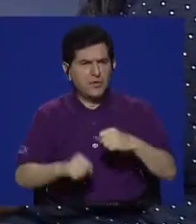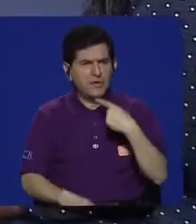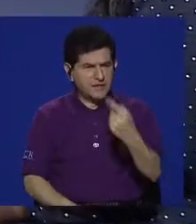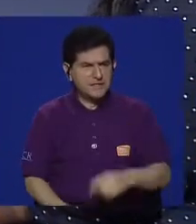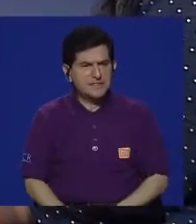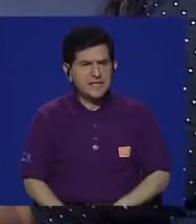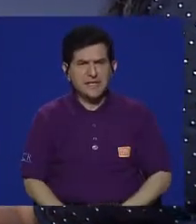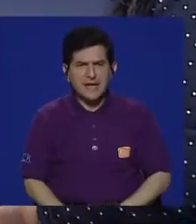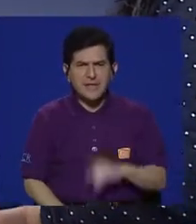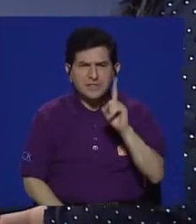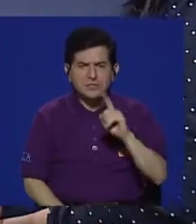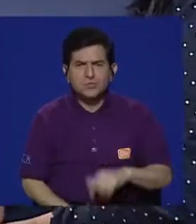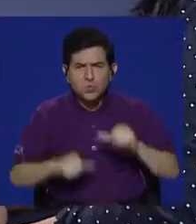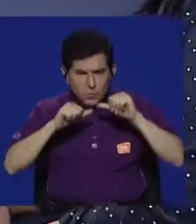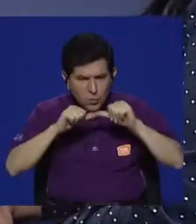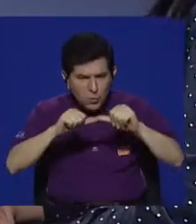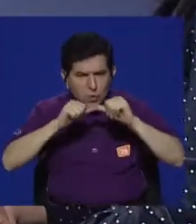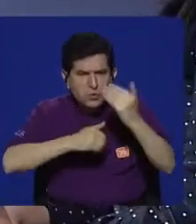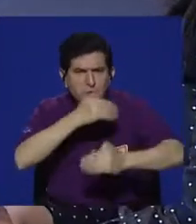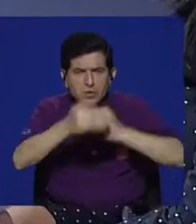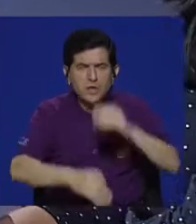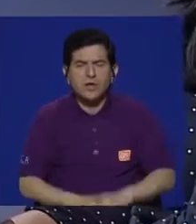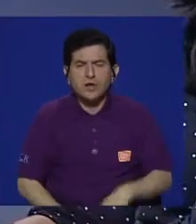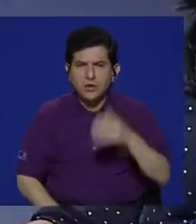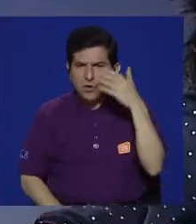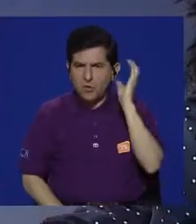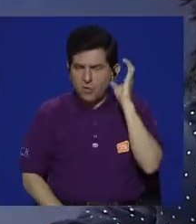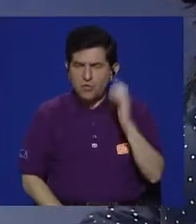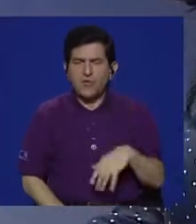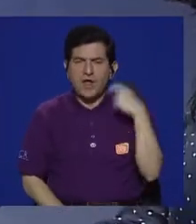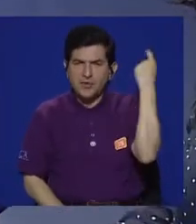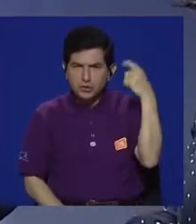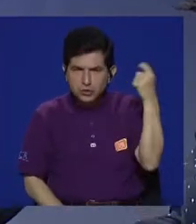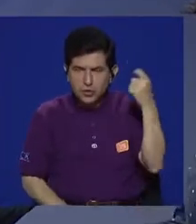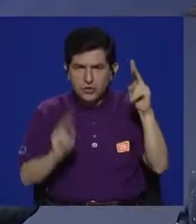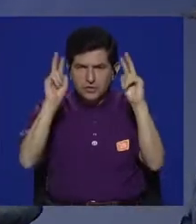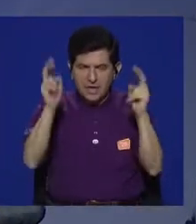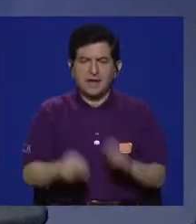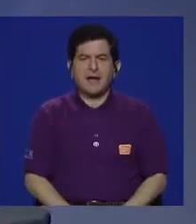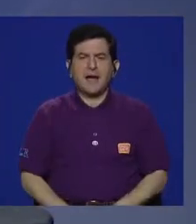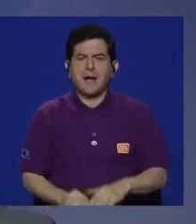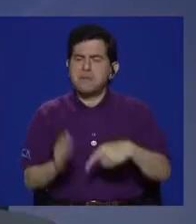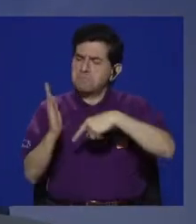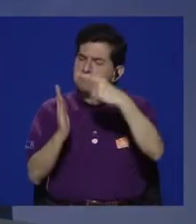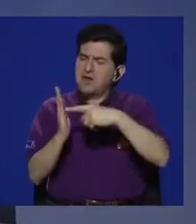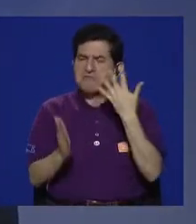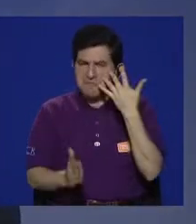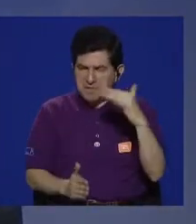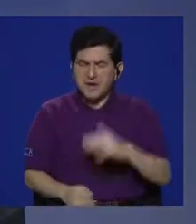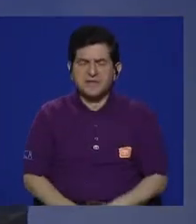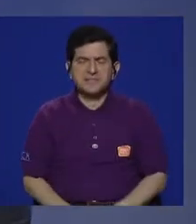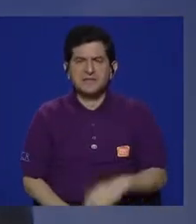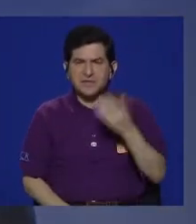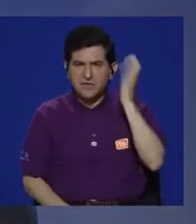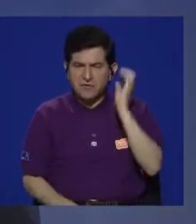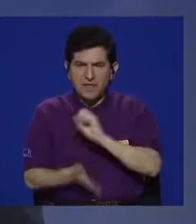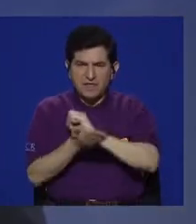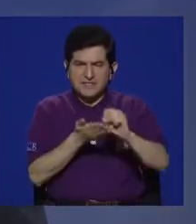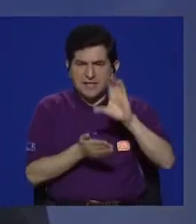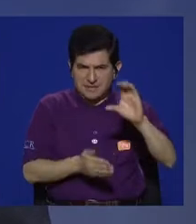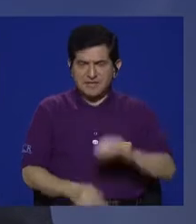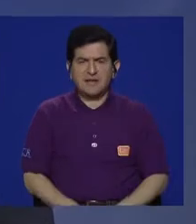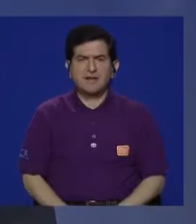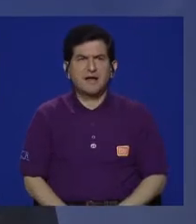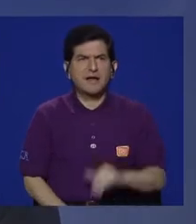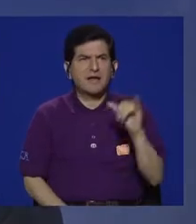hasta llamar sistemático. Ocurrió con Radio Chorotega, que era una radio con un perfil similar al de Radio Santa Clara hace como